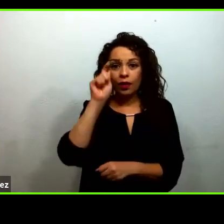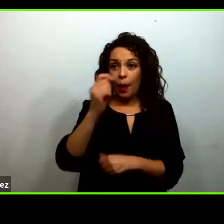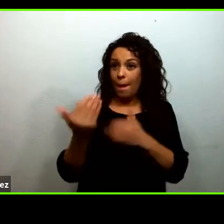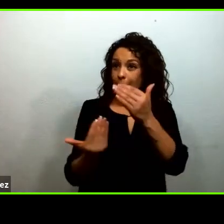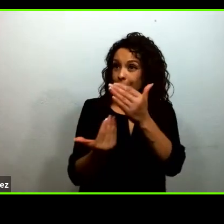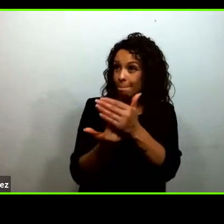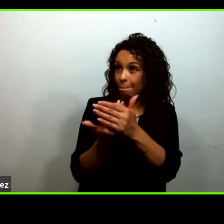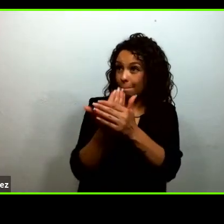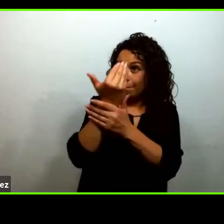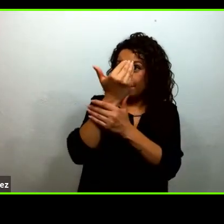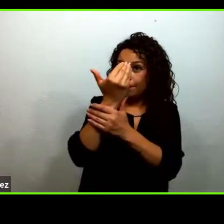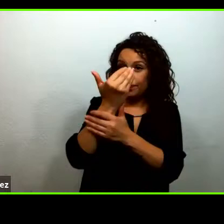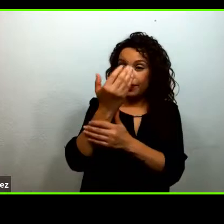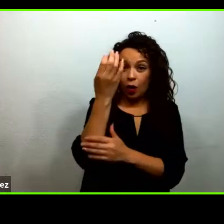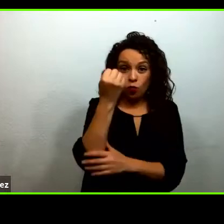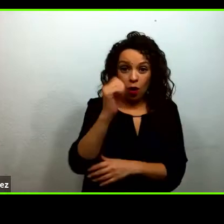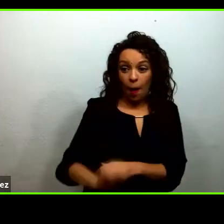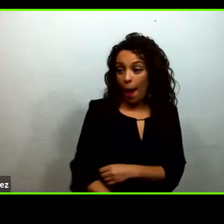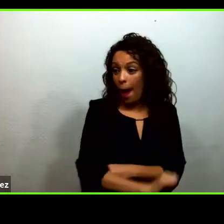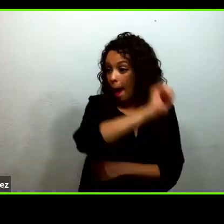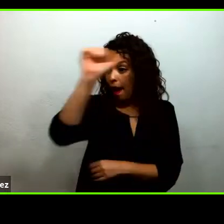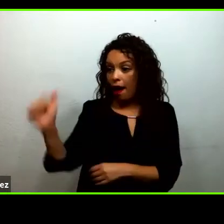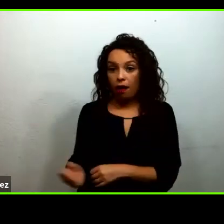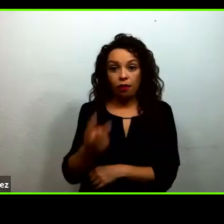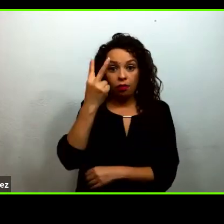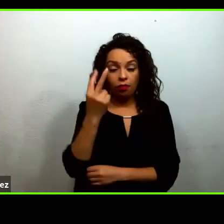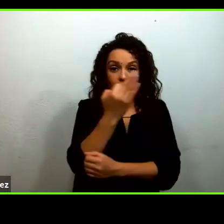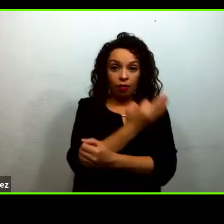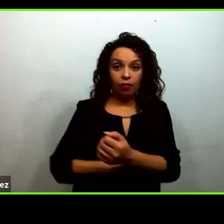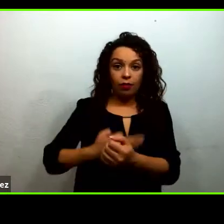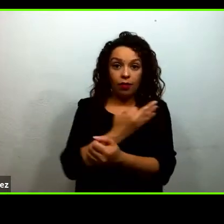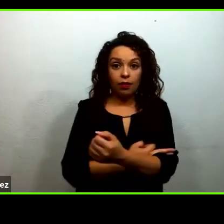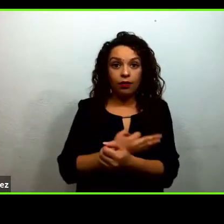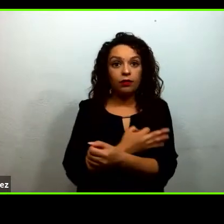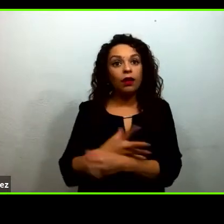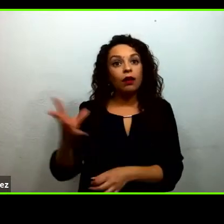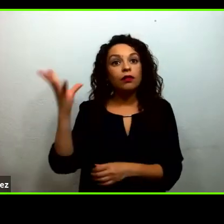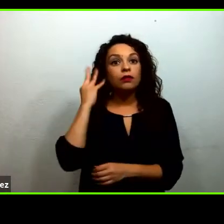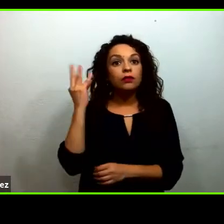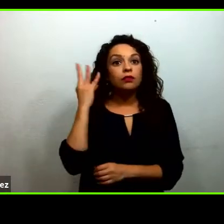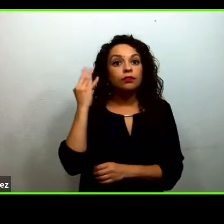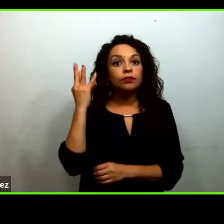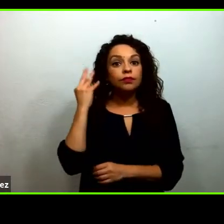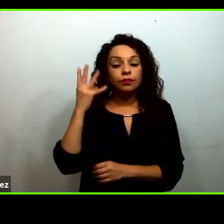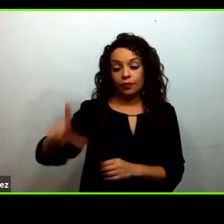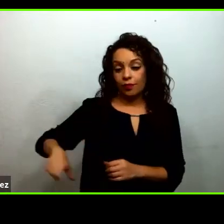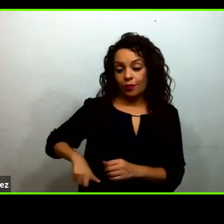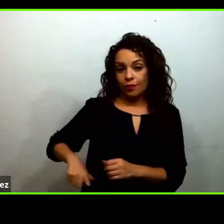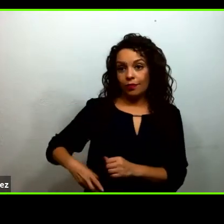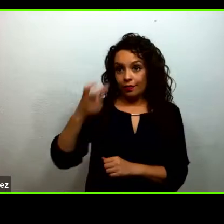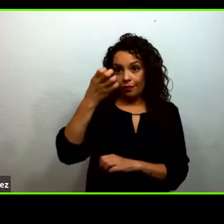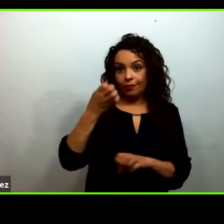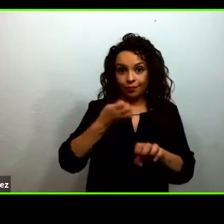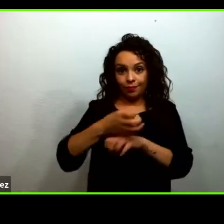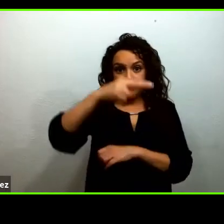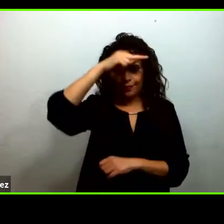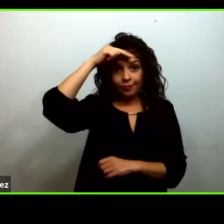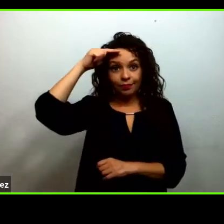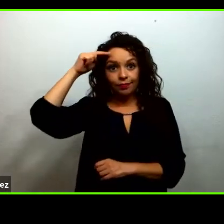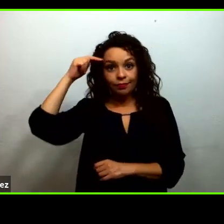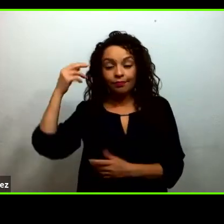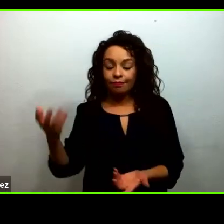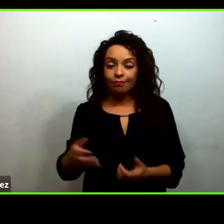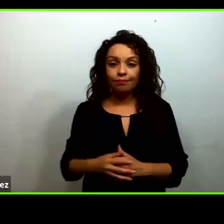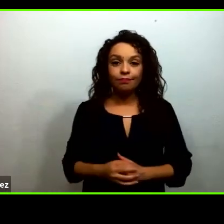nueve de la mañana hasta las dos de la tarde la radiodifusora de gobierno del estado le dedicó a la radio así